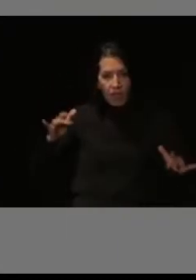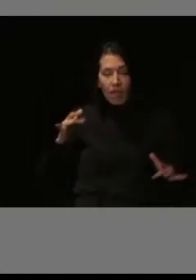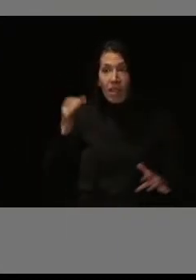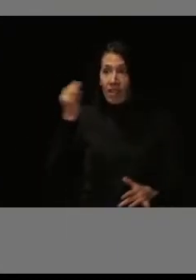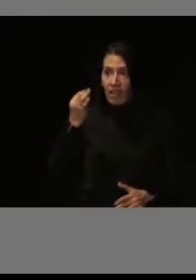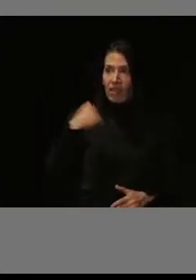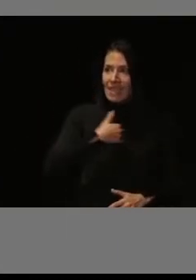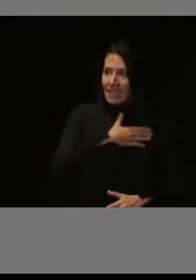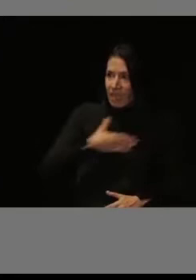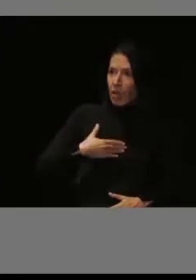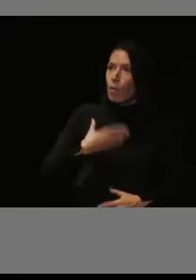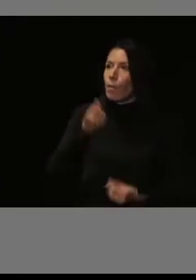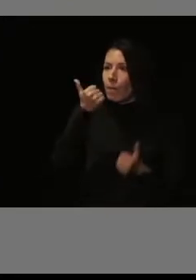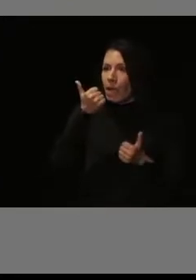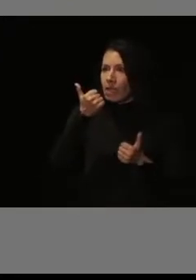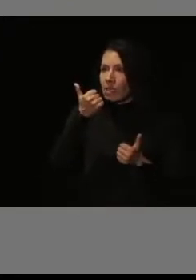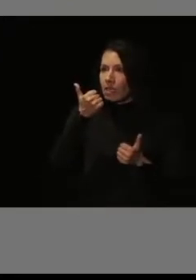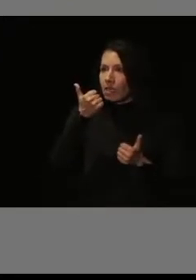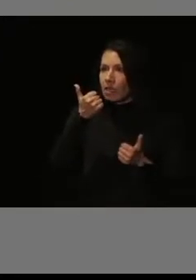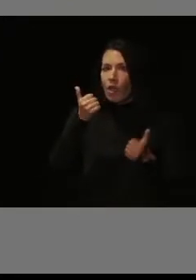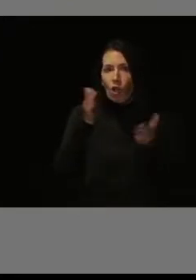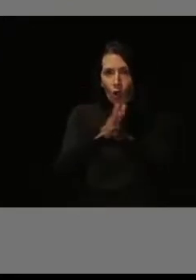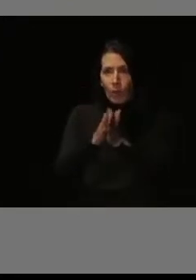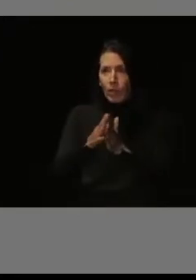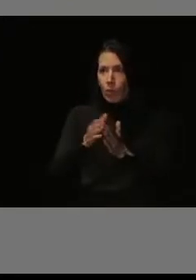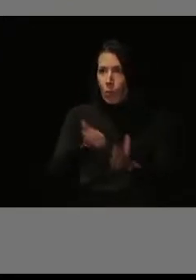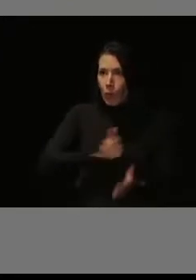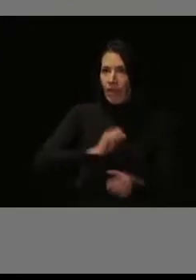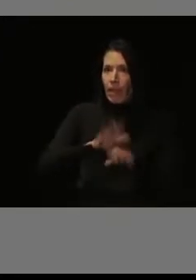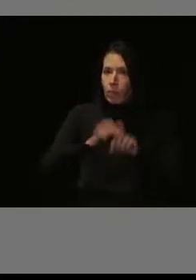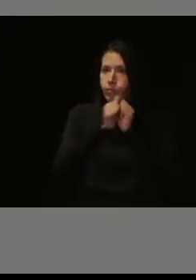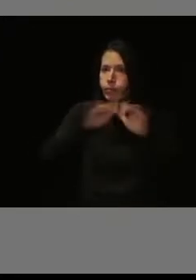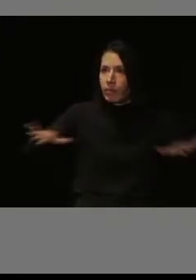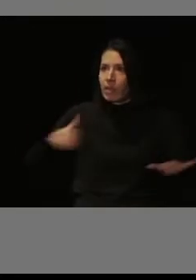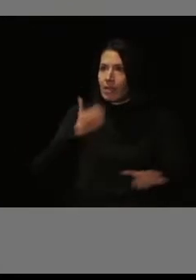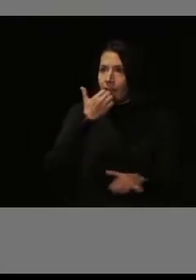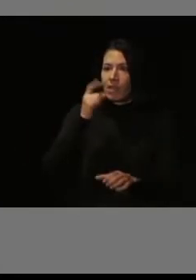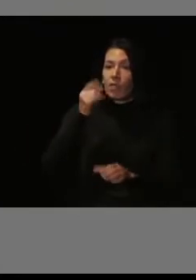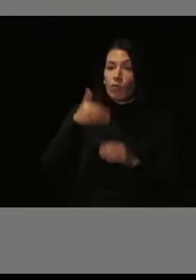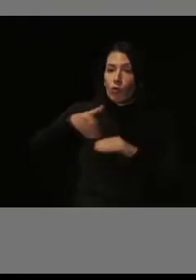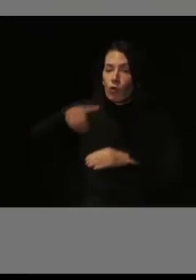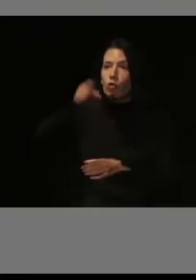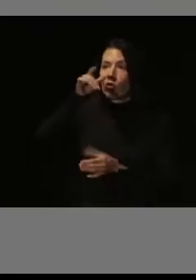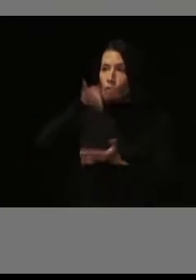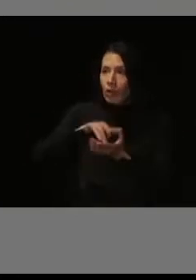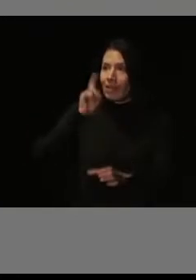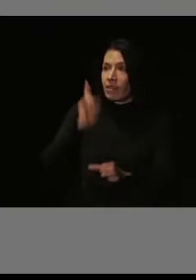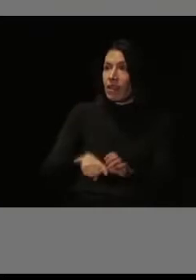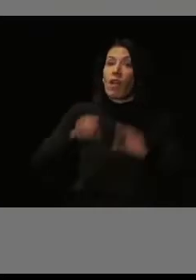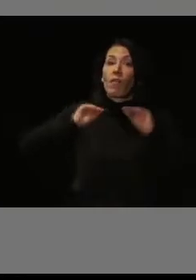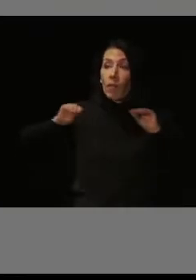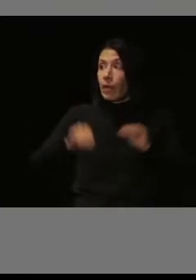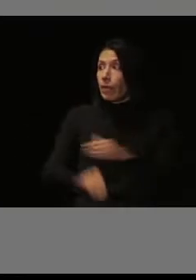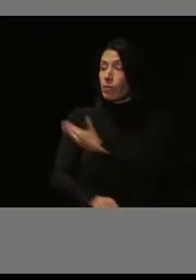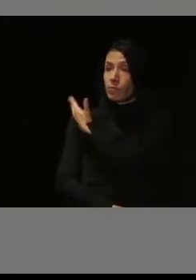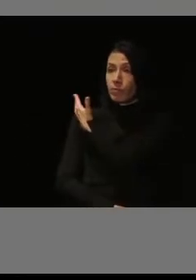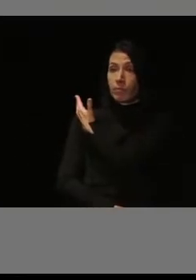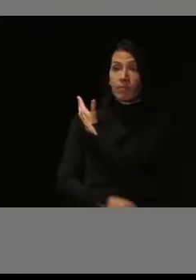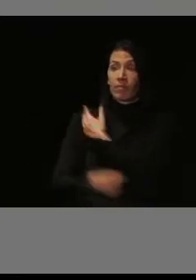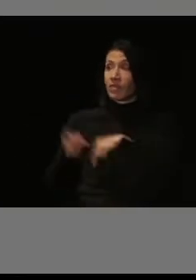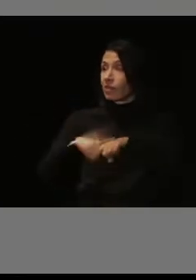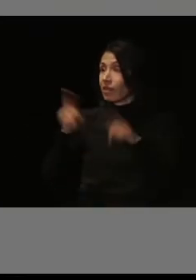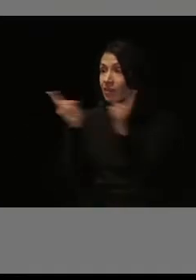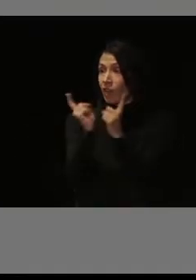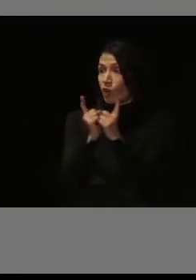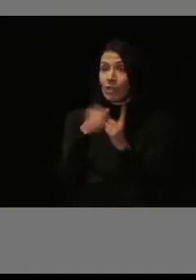sino que vamos a llegar a muchísimos más compañeros y compañeras cuando realizan la formación. Y esto es todo lo que en este brevísimo